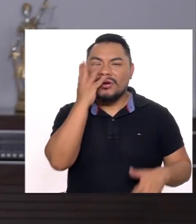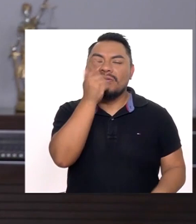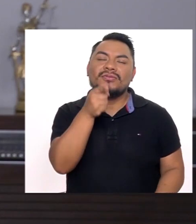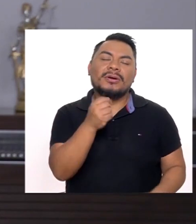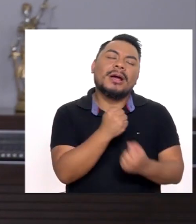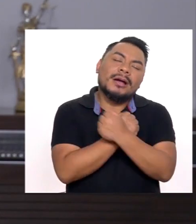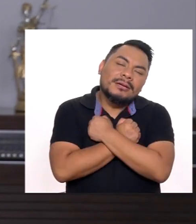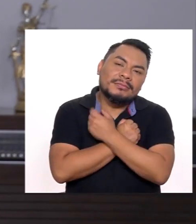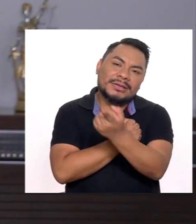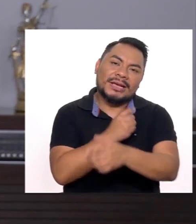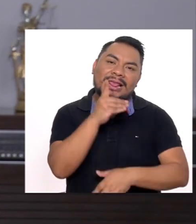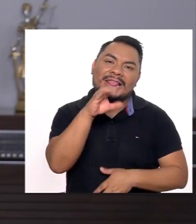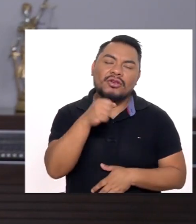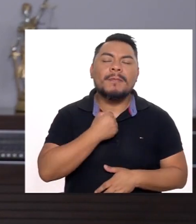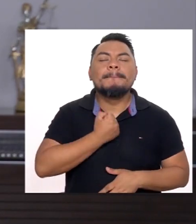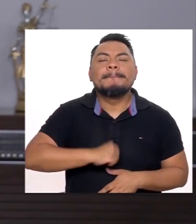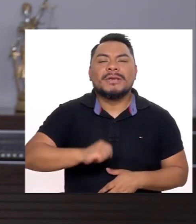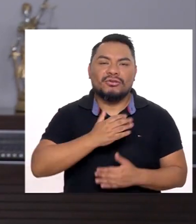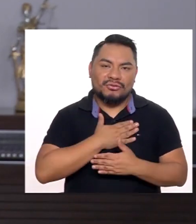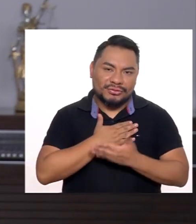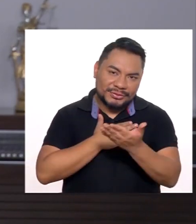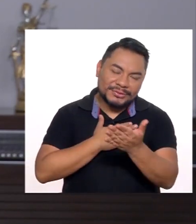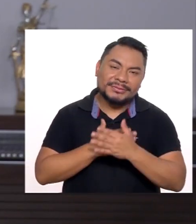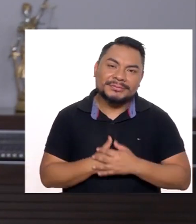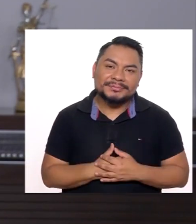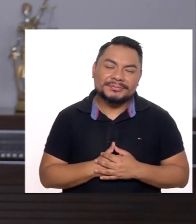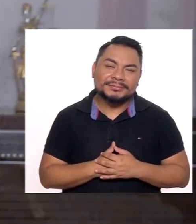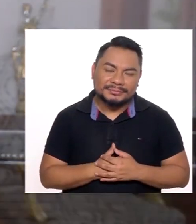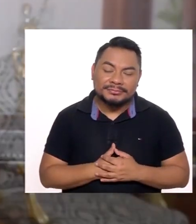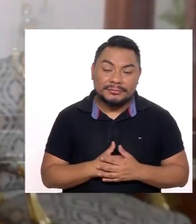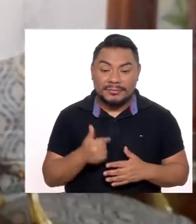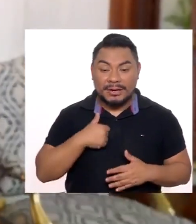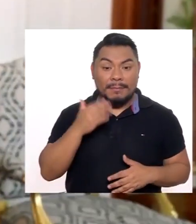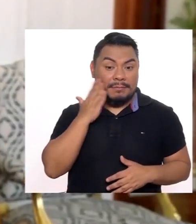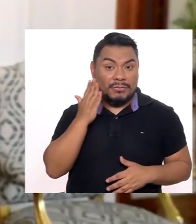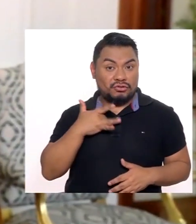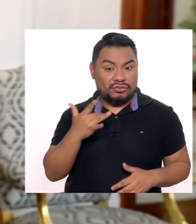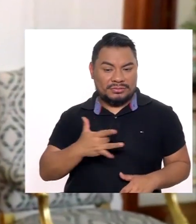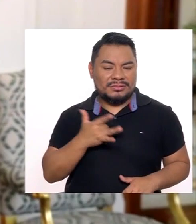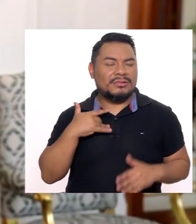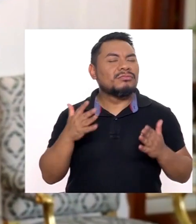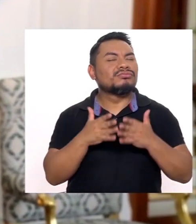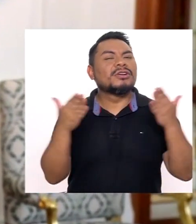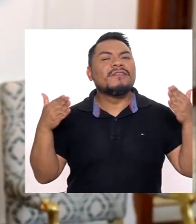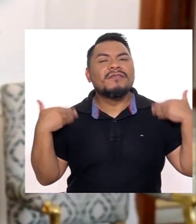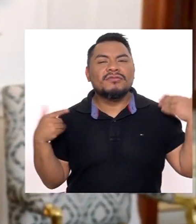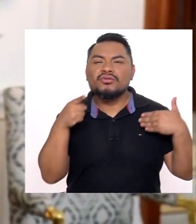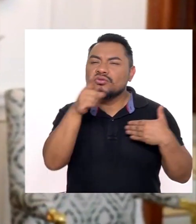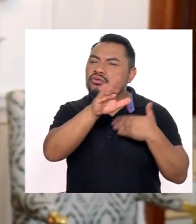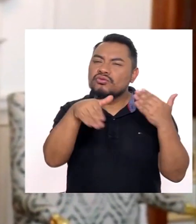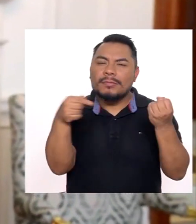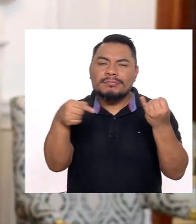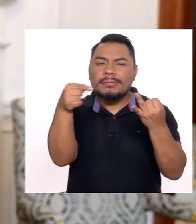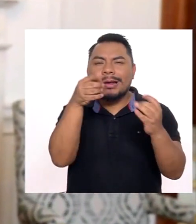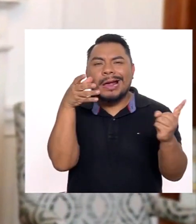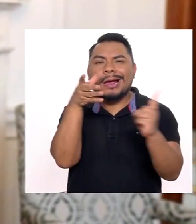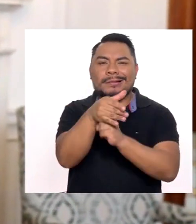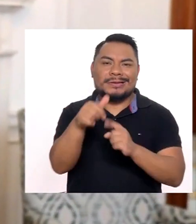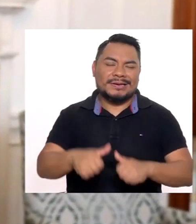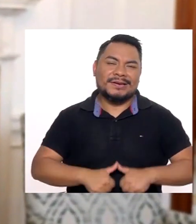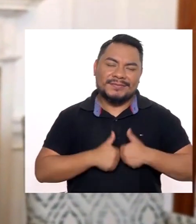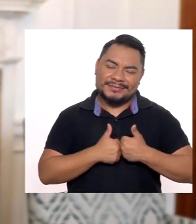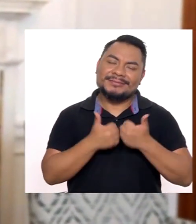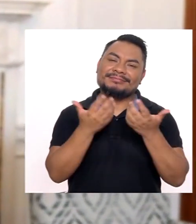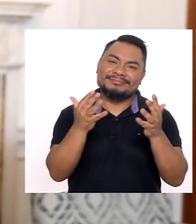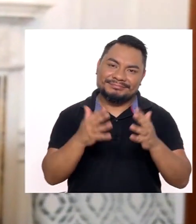Querido Diego Querido hijo mío Como madre me siento muy feliz De todo lo que has logrado en esta